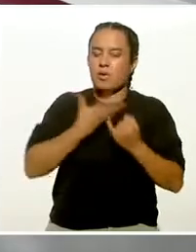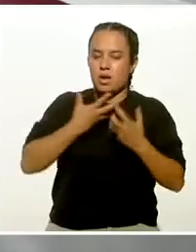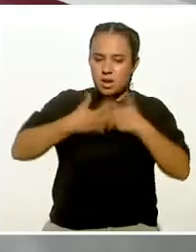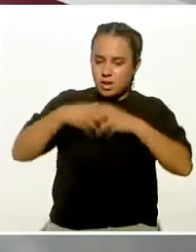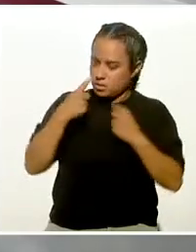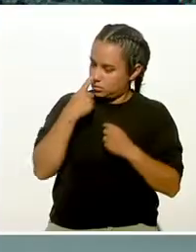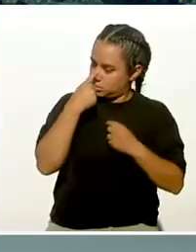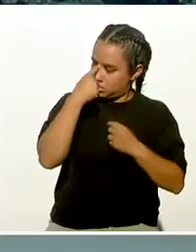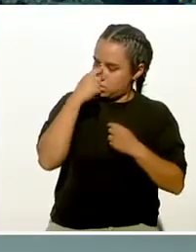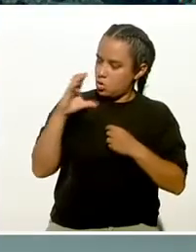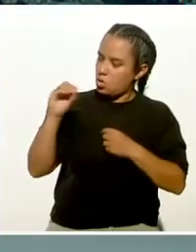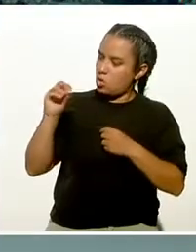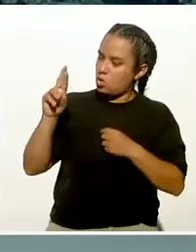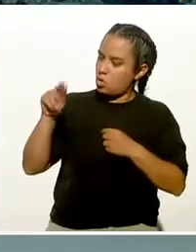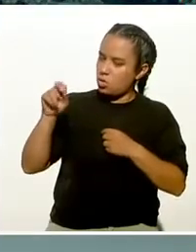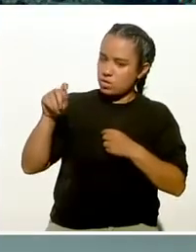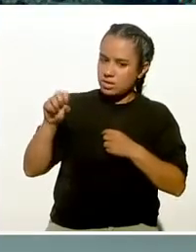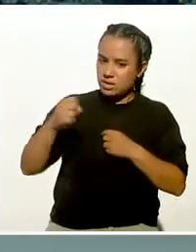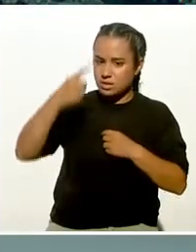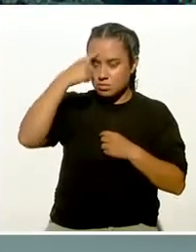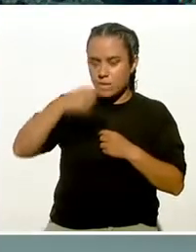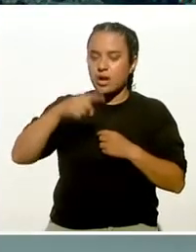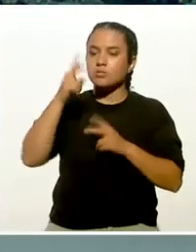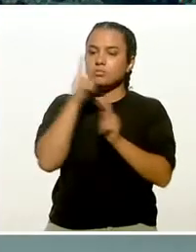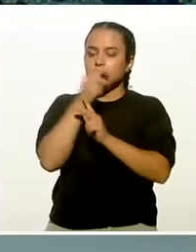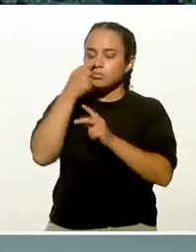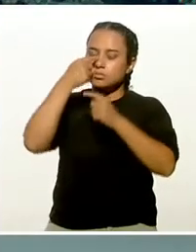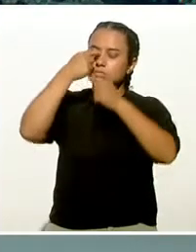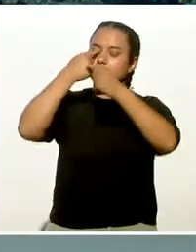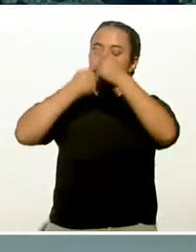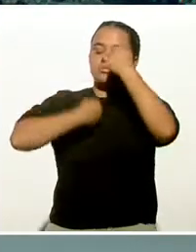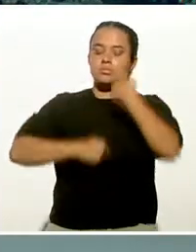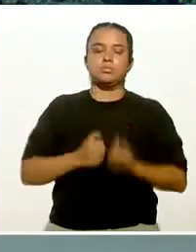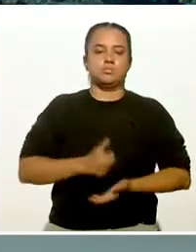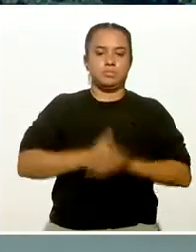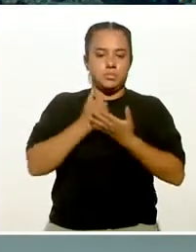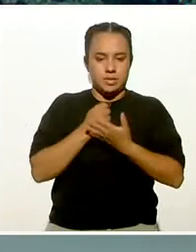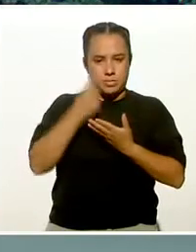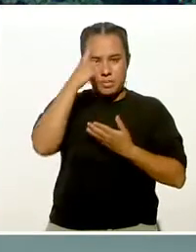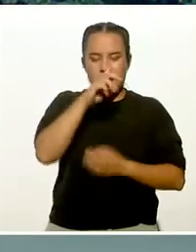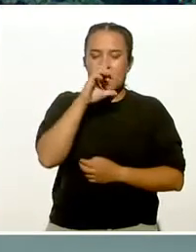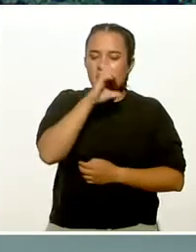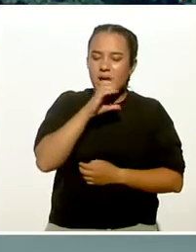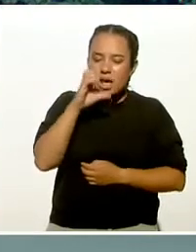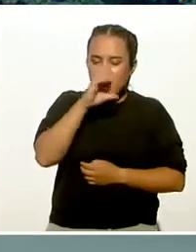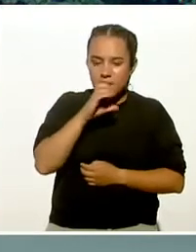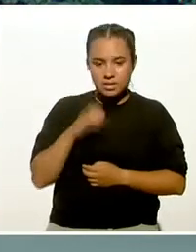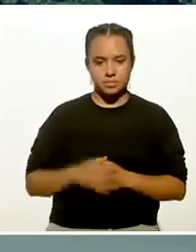que le van a dar cierto tipo de flujo al aire que va a hasta en las vías respiratorias inferiores.